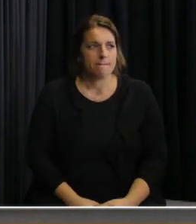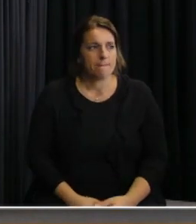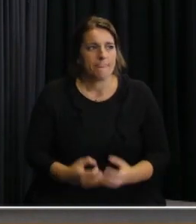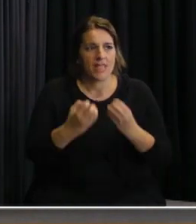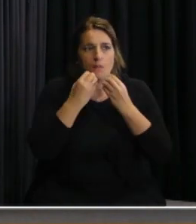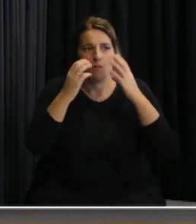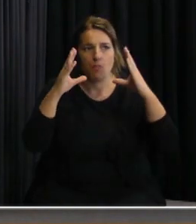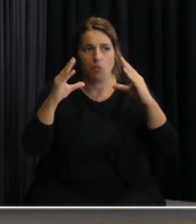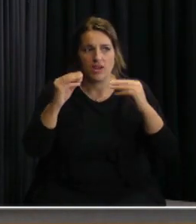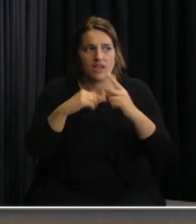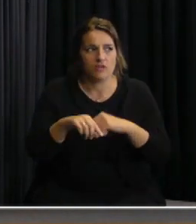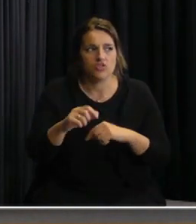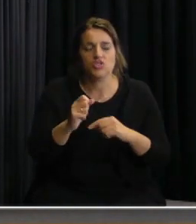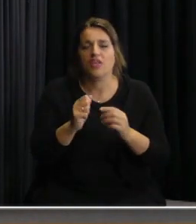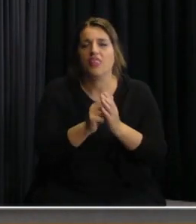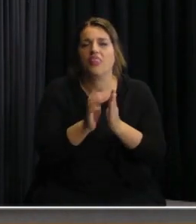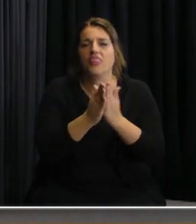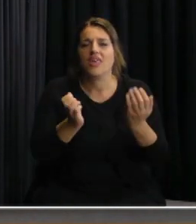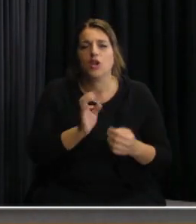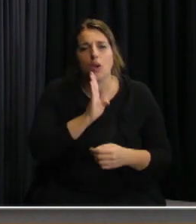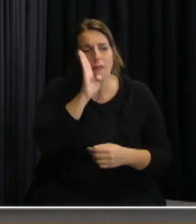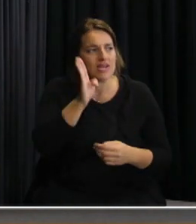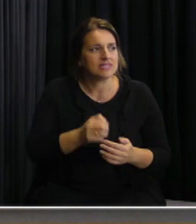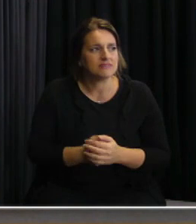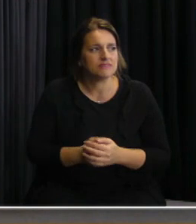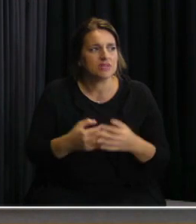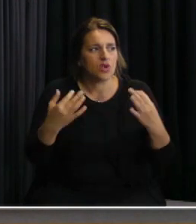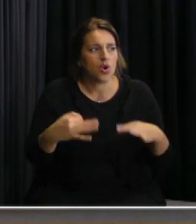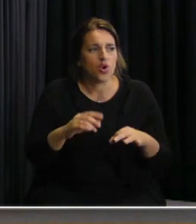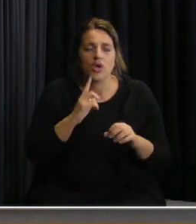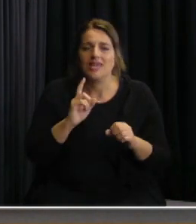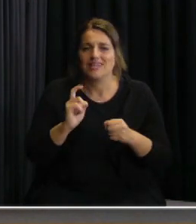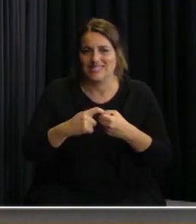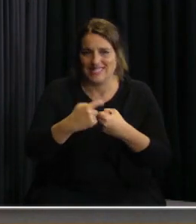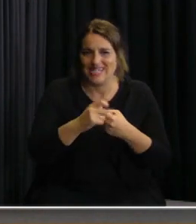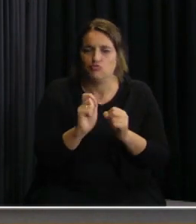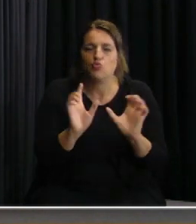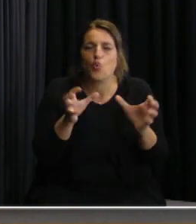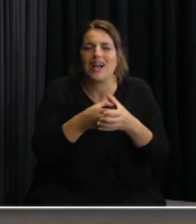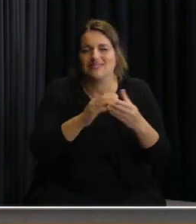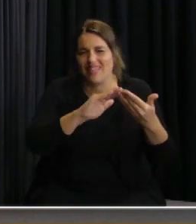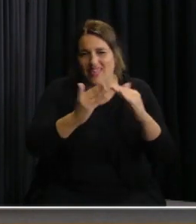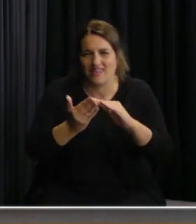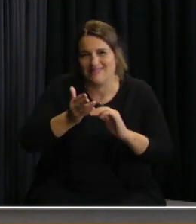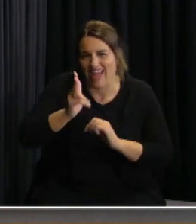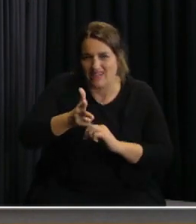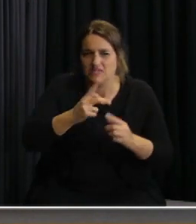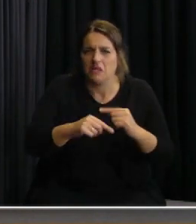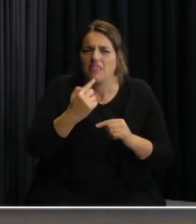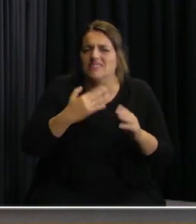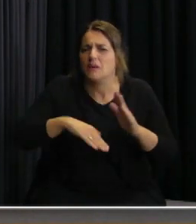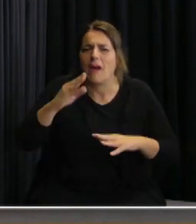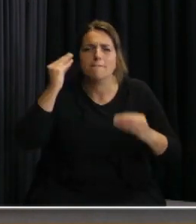Buenas noches para todos Guillermo Lorenzo del Día del País. Hoy hablé con la gremial que agrupa a los residenciales justamente y me decían ellos que la gran